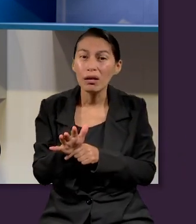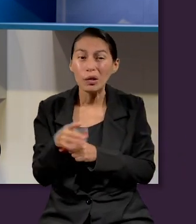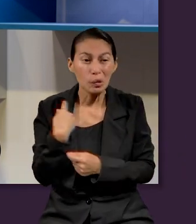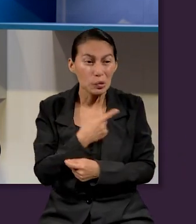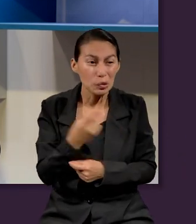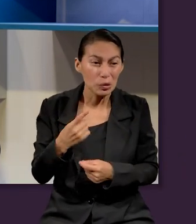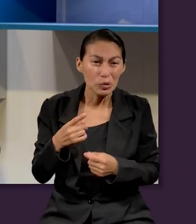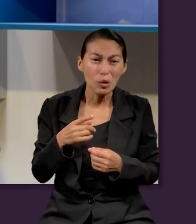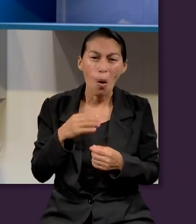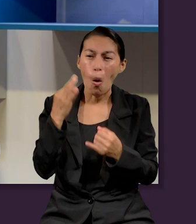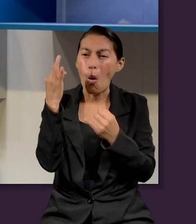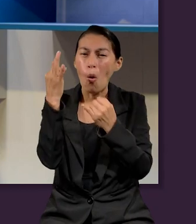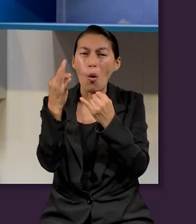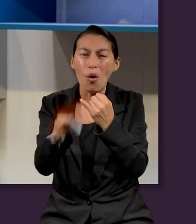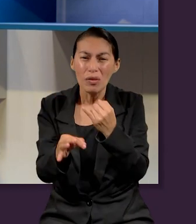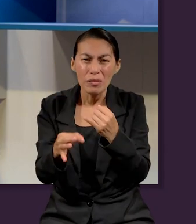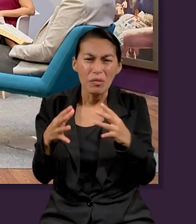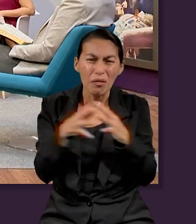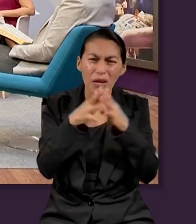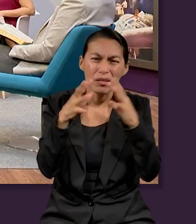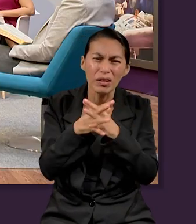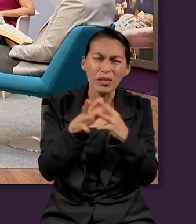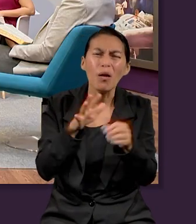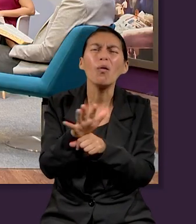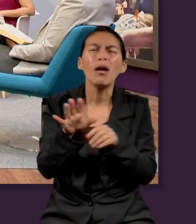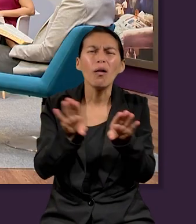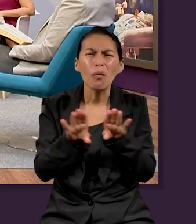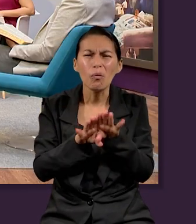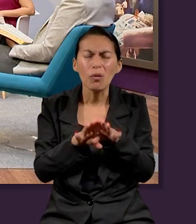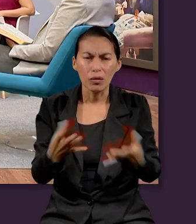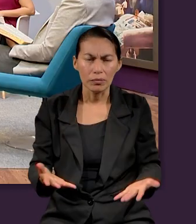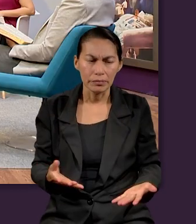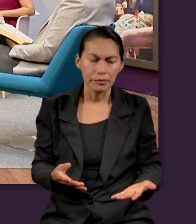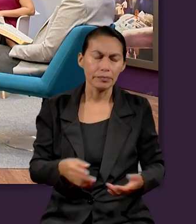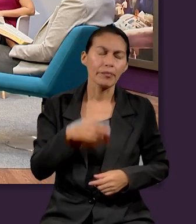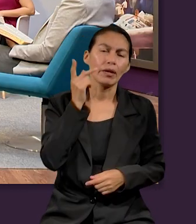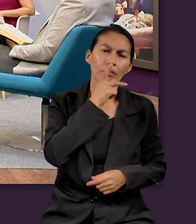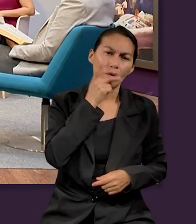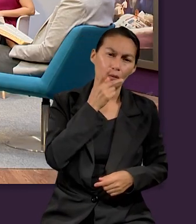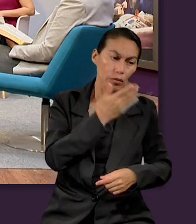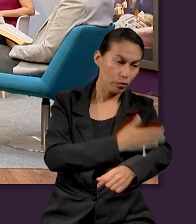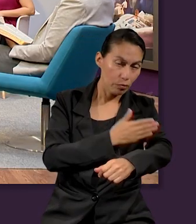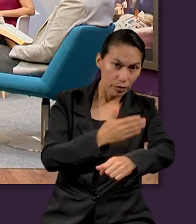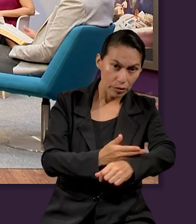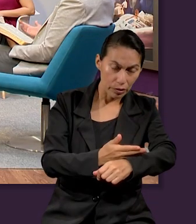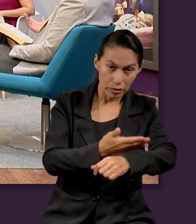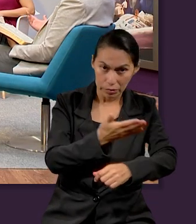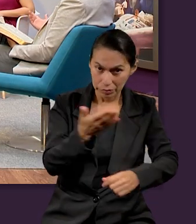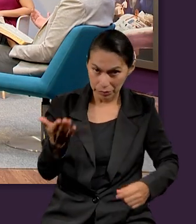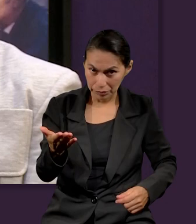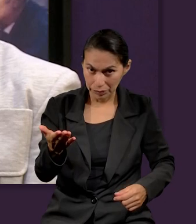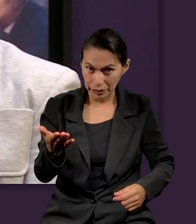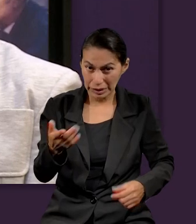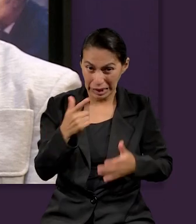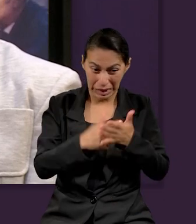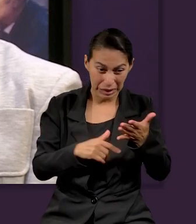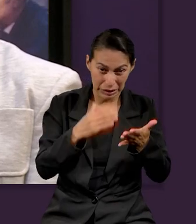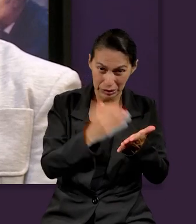¿Dónde? Si estamos enfrentando ya la batalla final, Enrique, ¿dónde se está dando esa batalla? Pastor y compañeros,